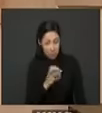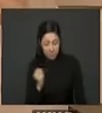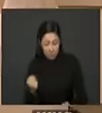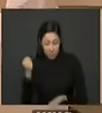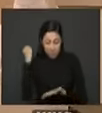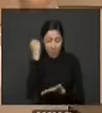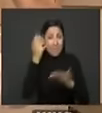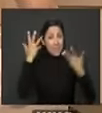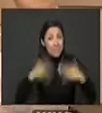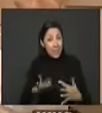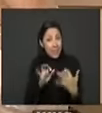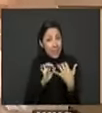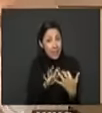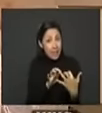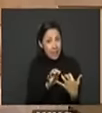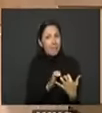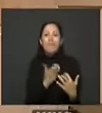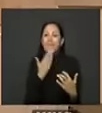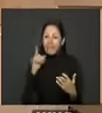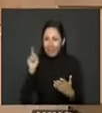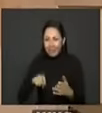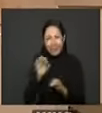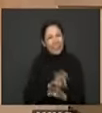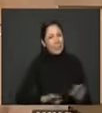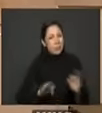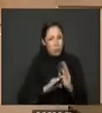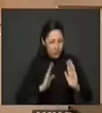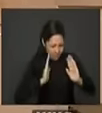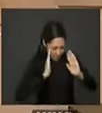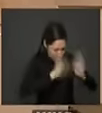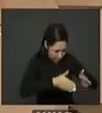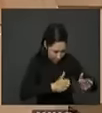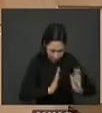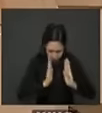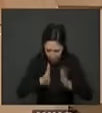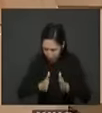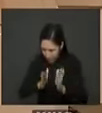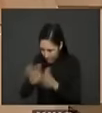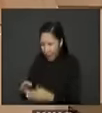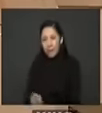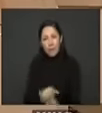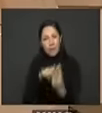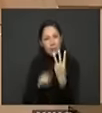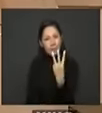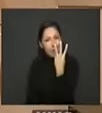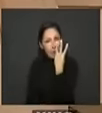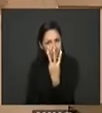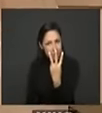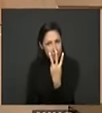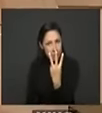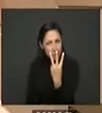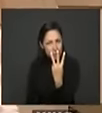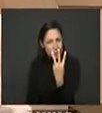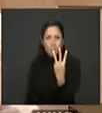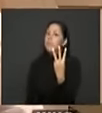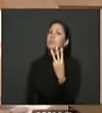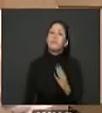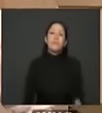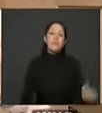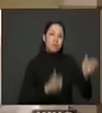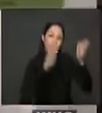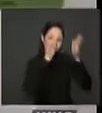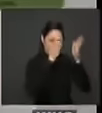posconflicto se dividan en tres grandes ejes de inversión. Tres grandes ejes de inversión. El primero,